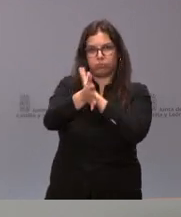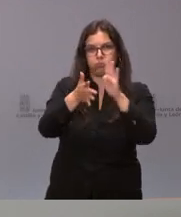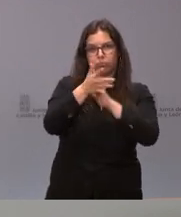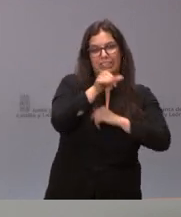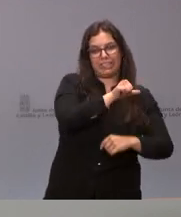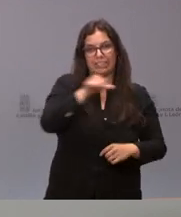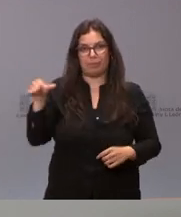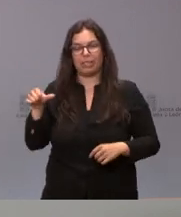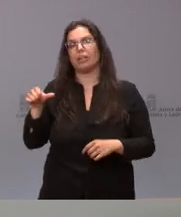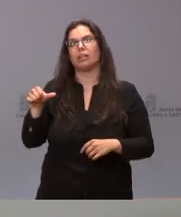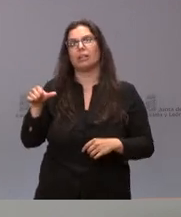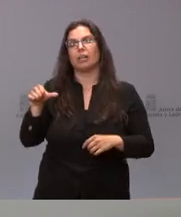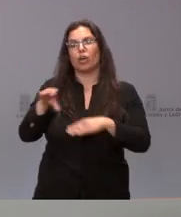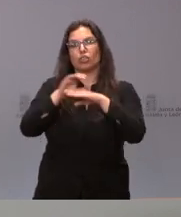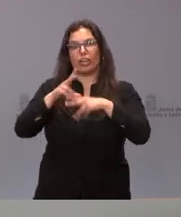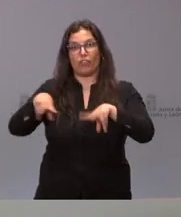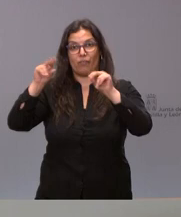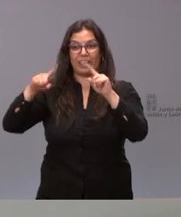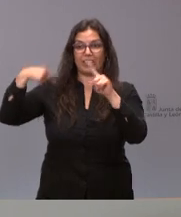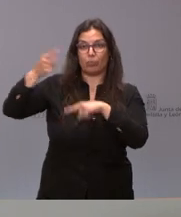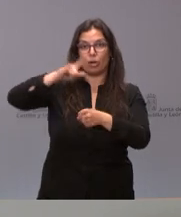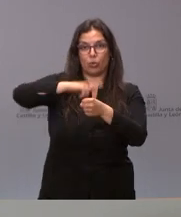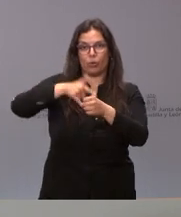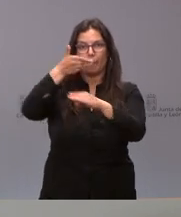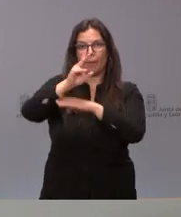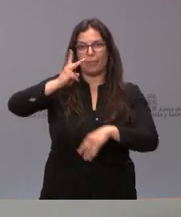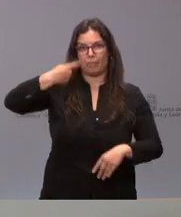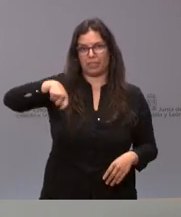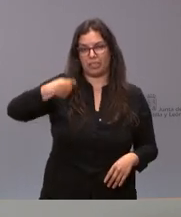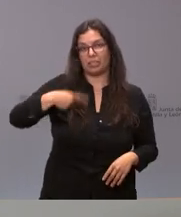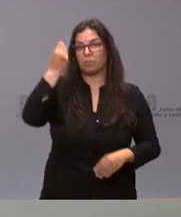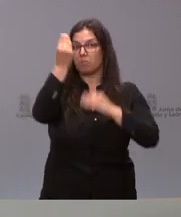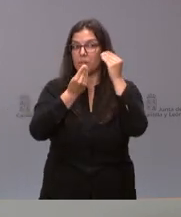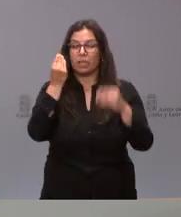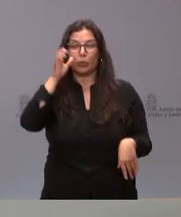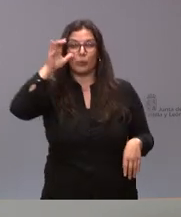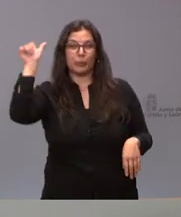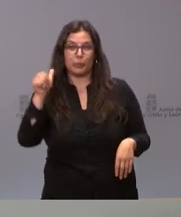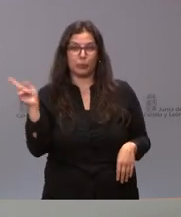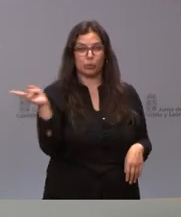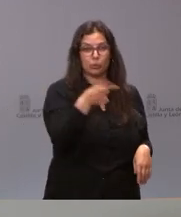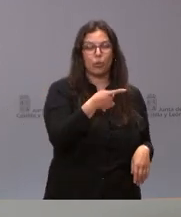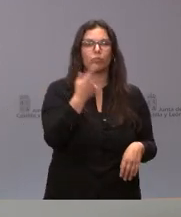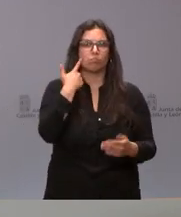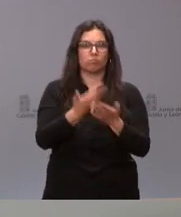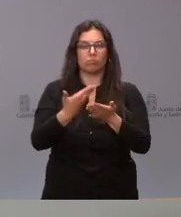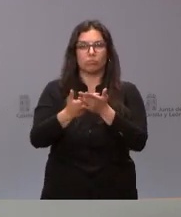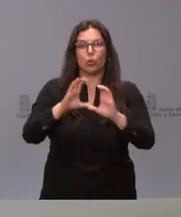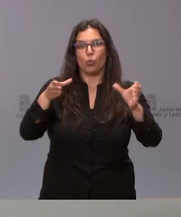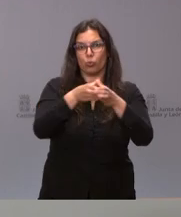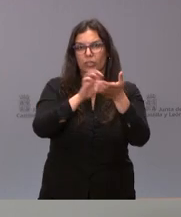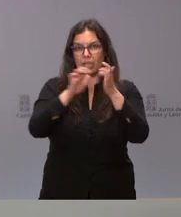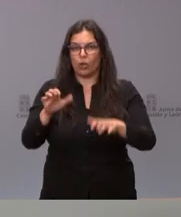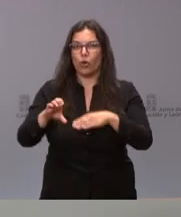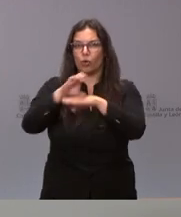el lunes y yo creo que se está poniendo de manifiesto que la Junta de Castilla y León, sus consejerías, tienen proyecto